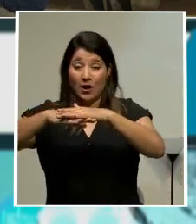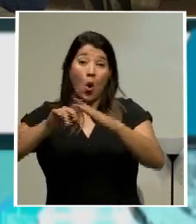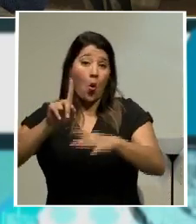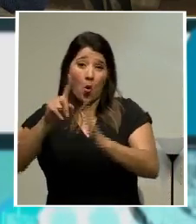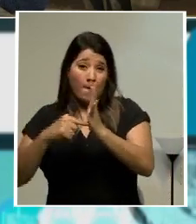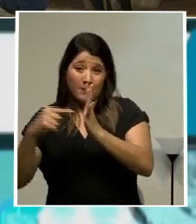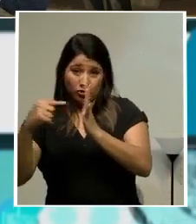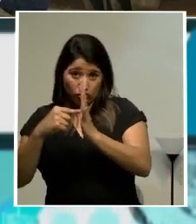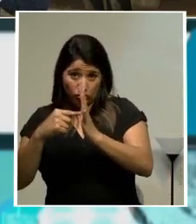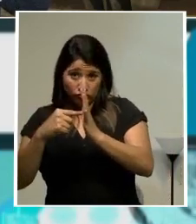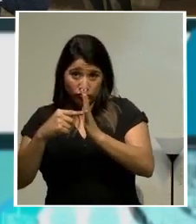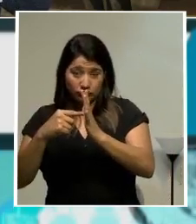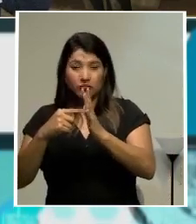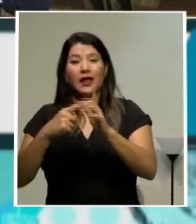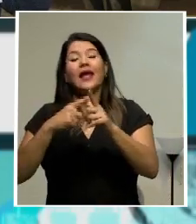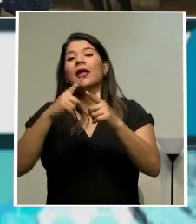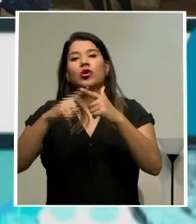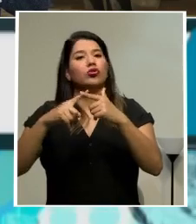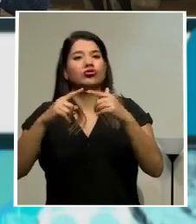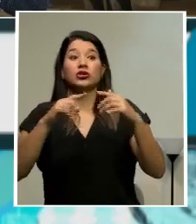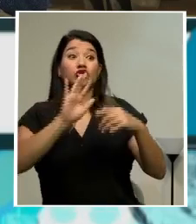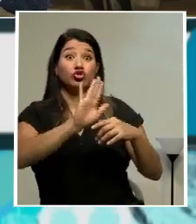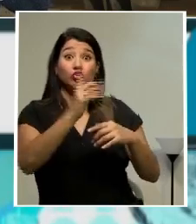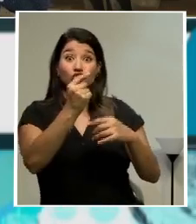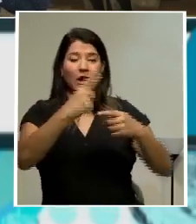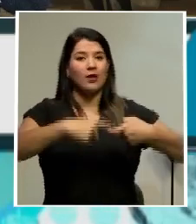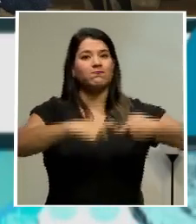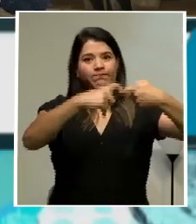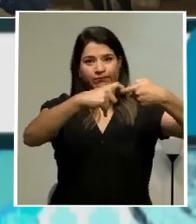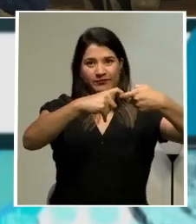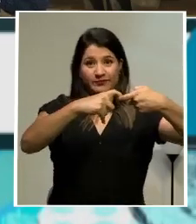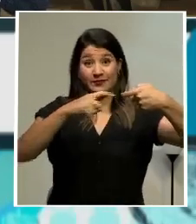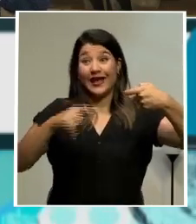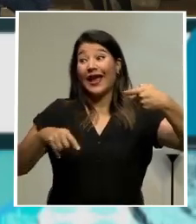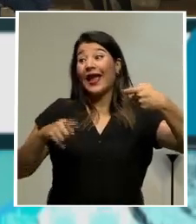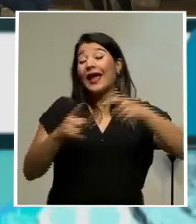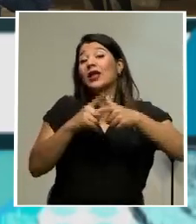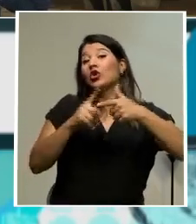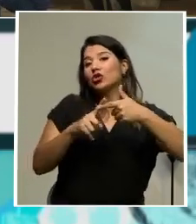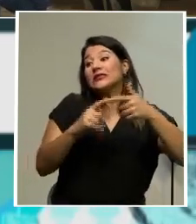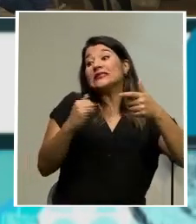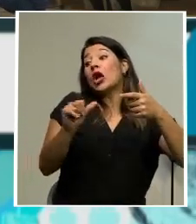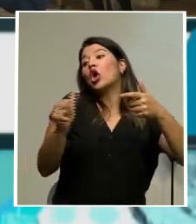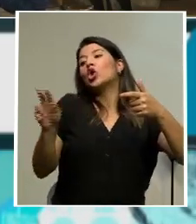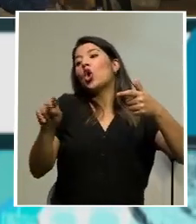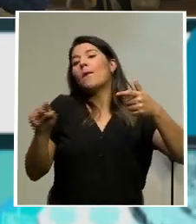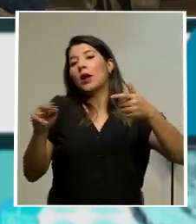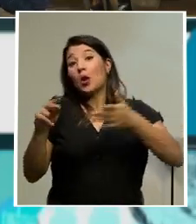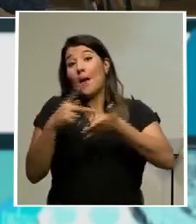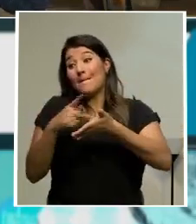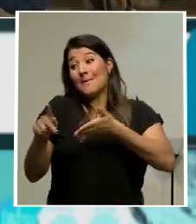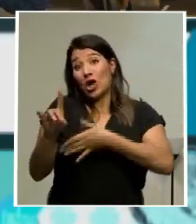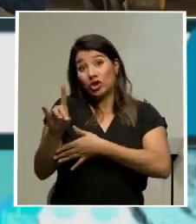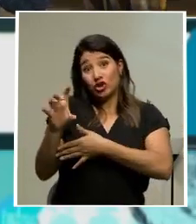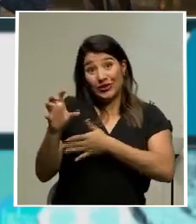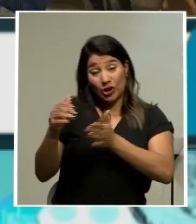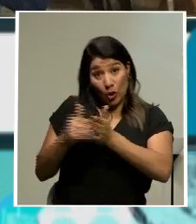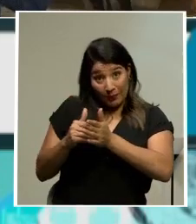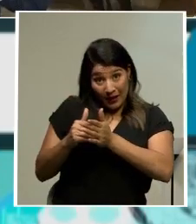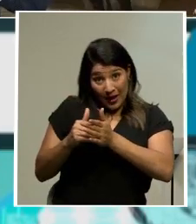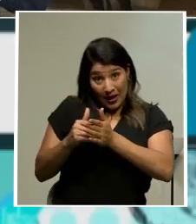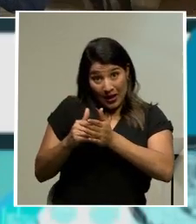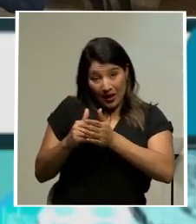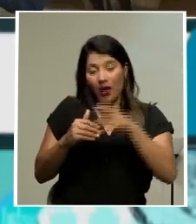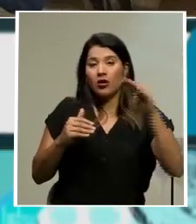hasta que las personas que ganen por ejemplo 800 mil lleguen a ese millón de colones a